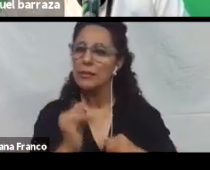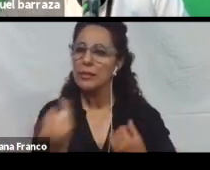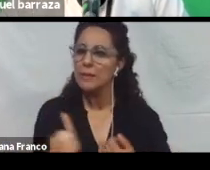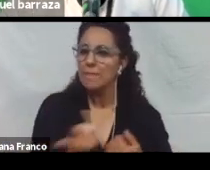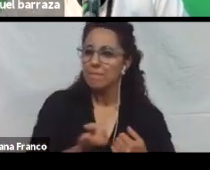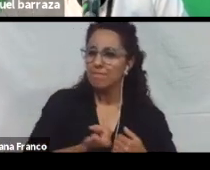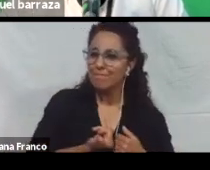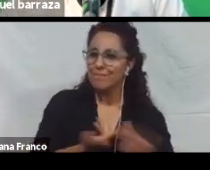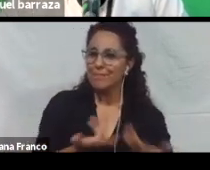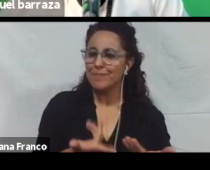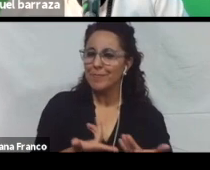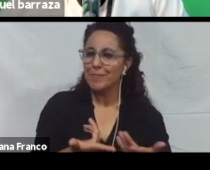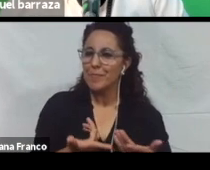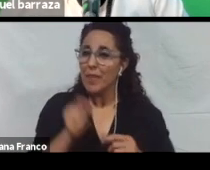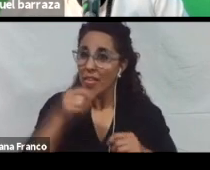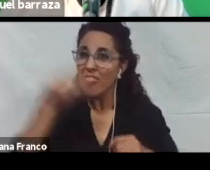la descripción de esa imagen.